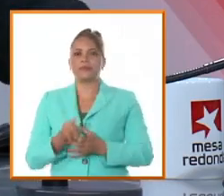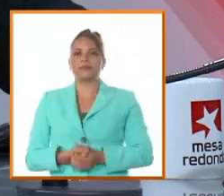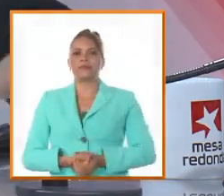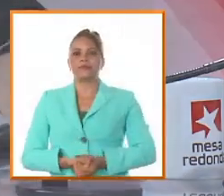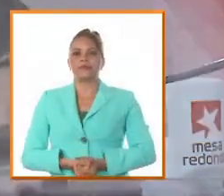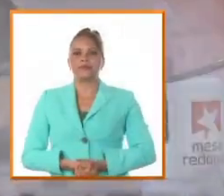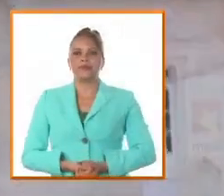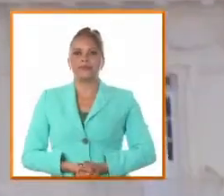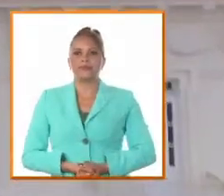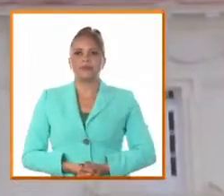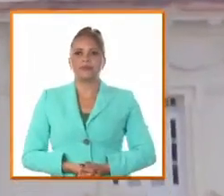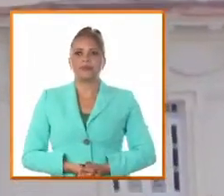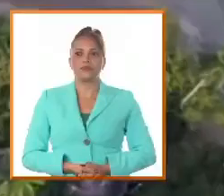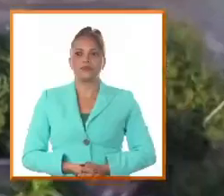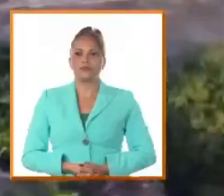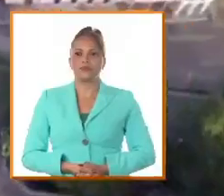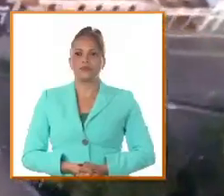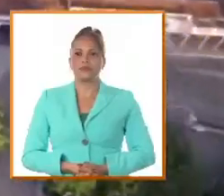siga con nosotros